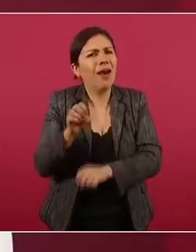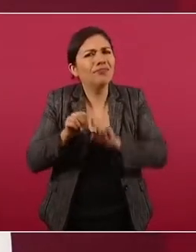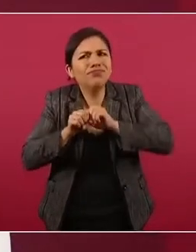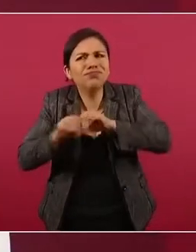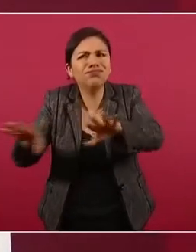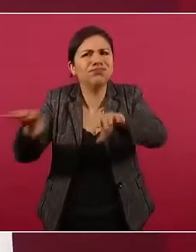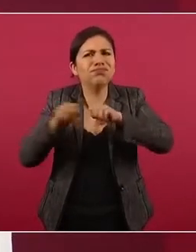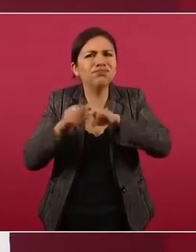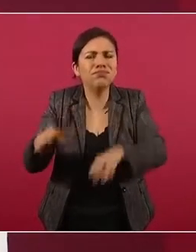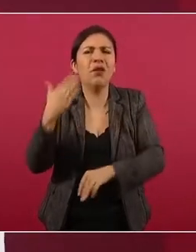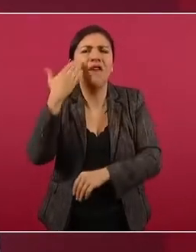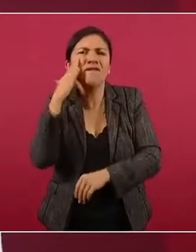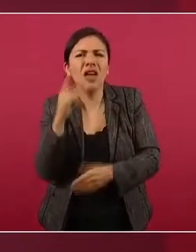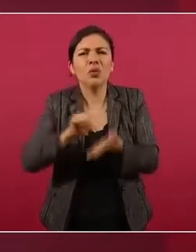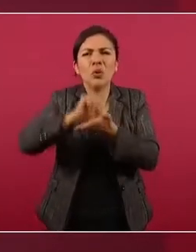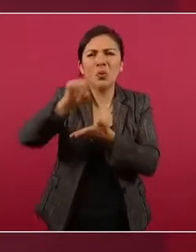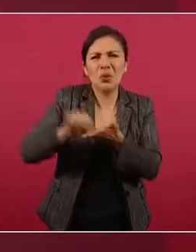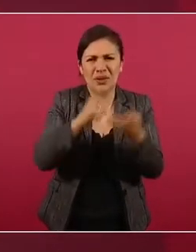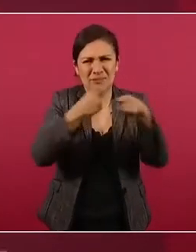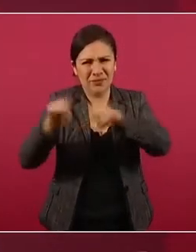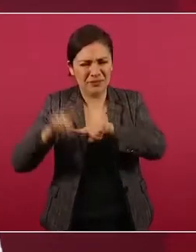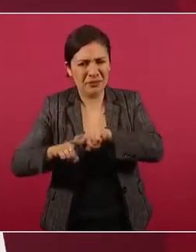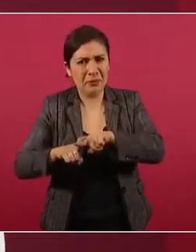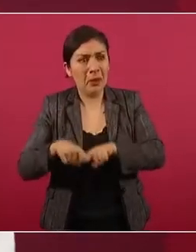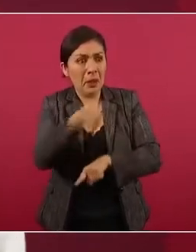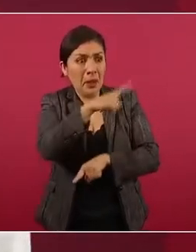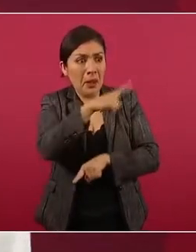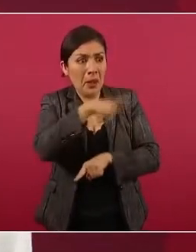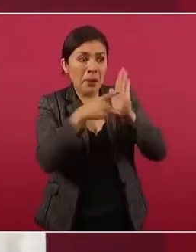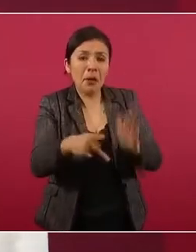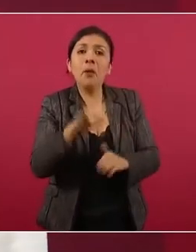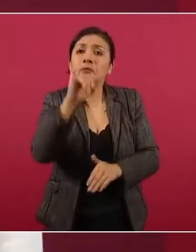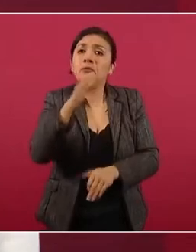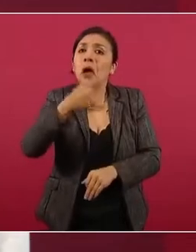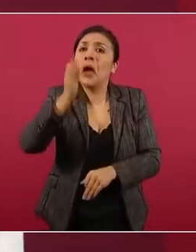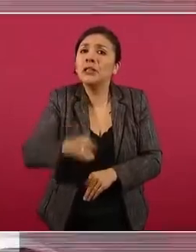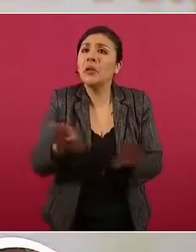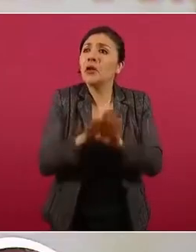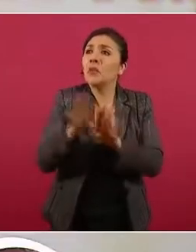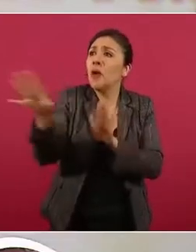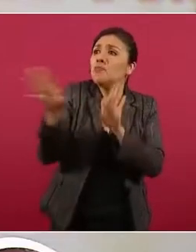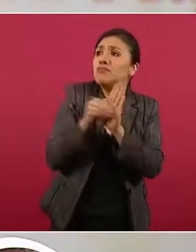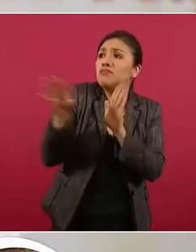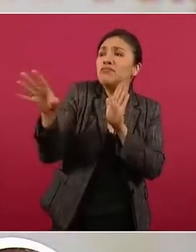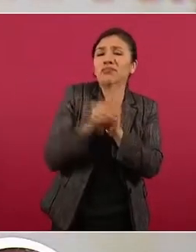los redes de comunicación se prestan a una caja de resonancia.